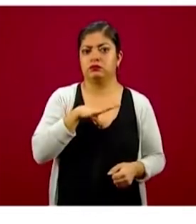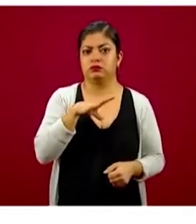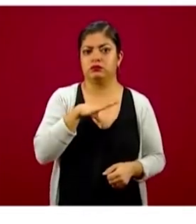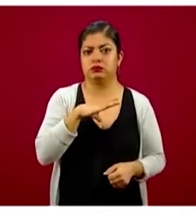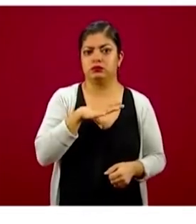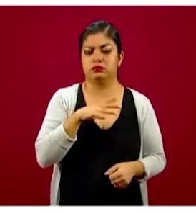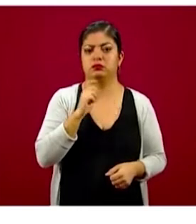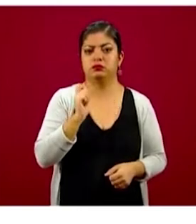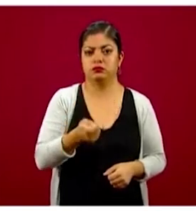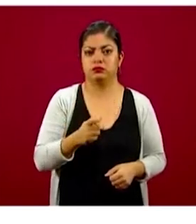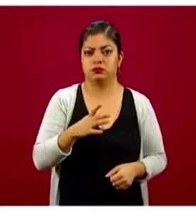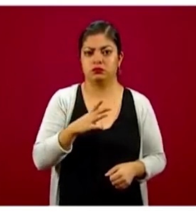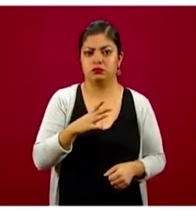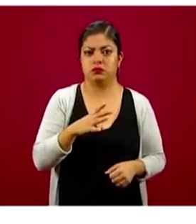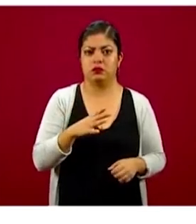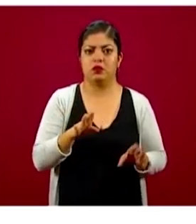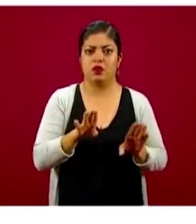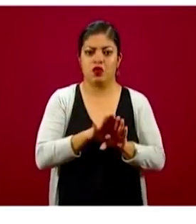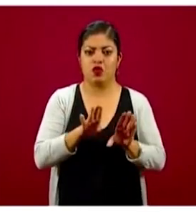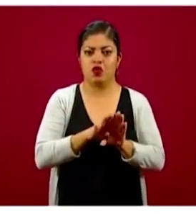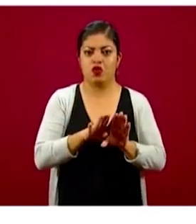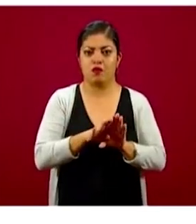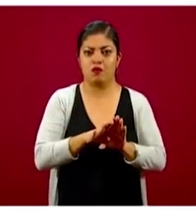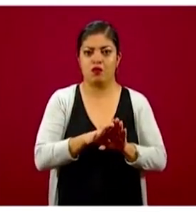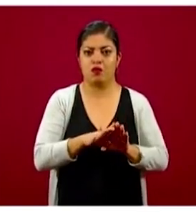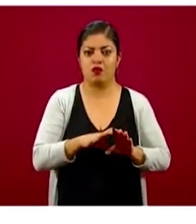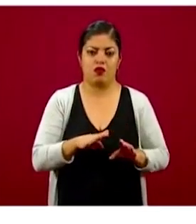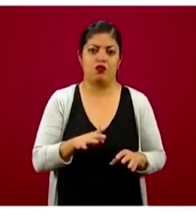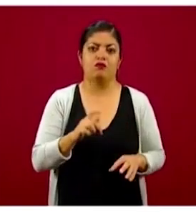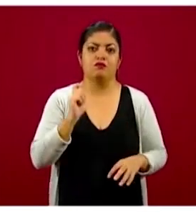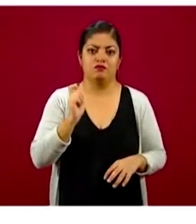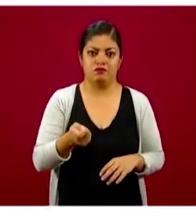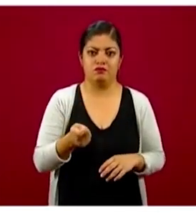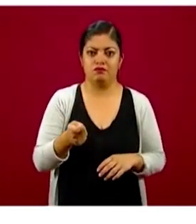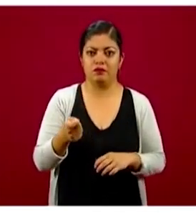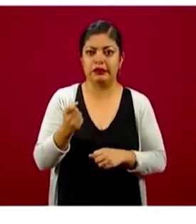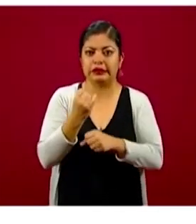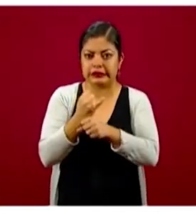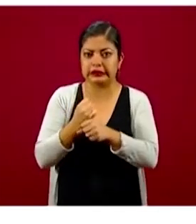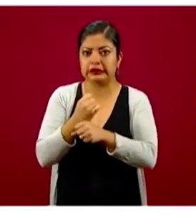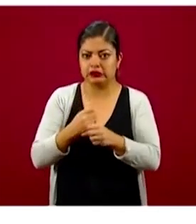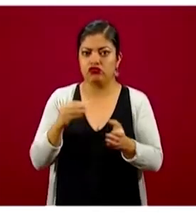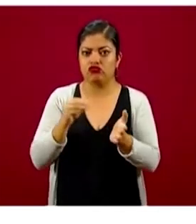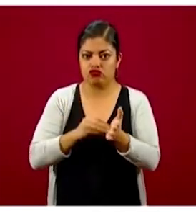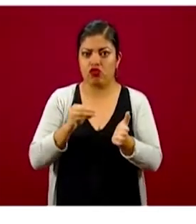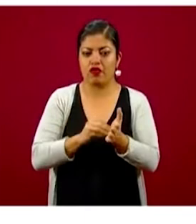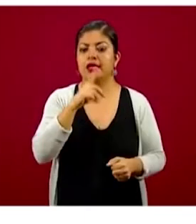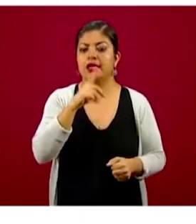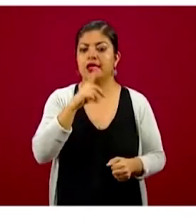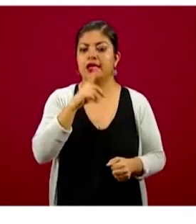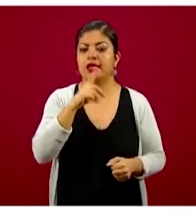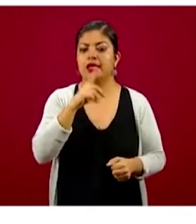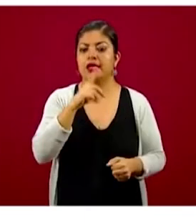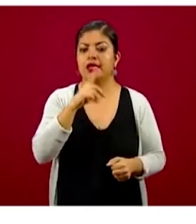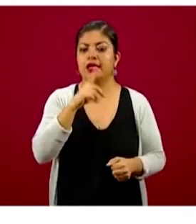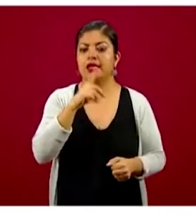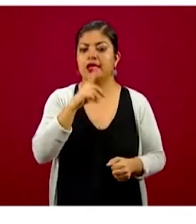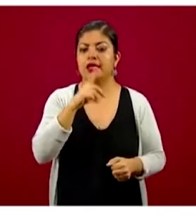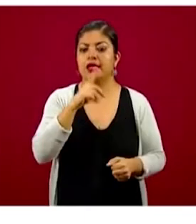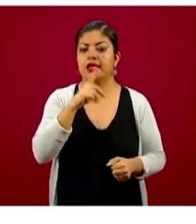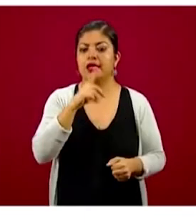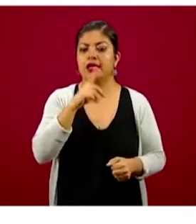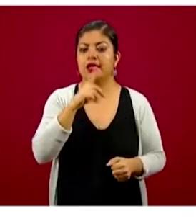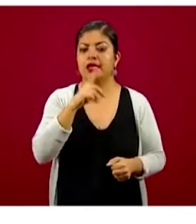muestra de laboratorio que está lógicamente en algunos casos todavía esperando un resultado, pero en otros ya lo tuvimos.